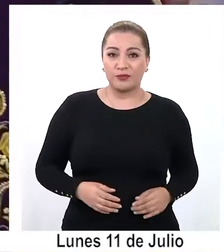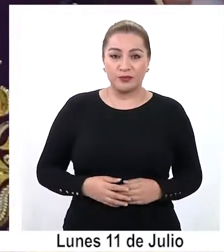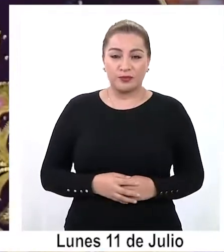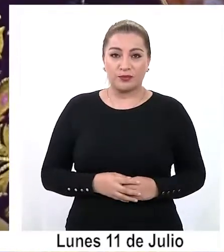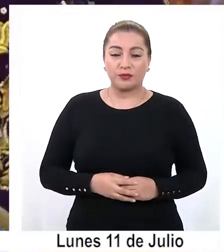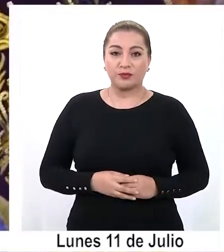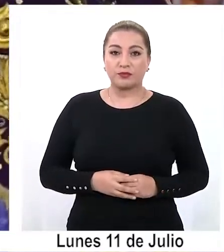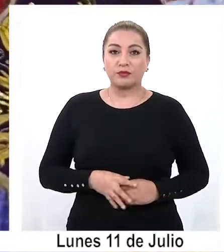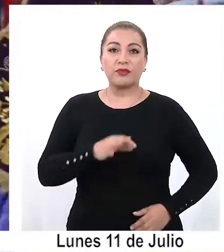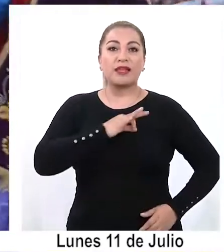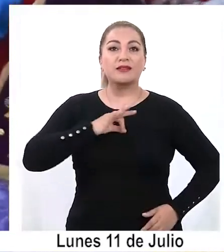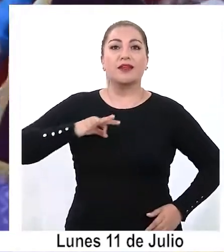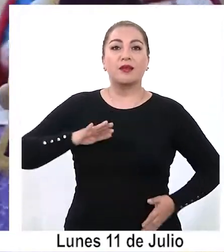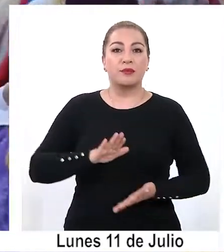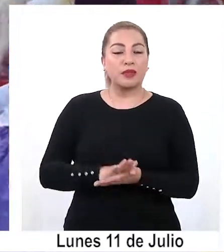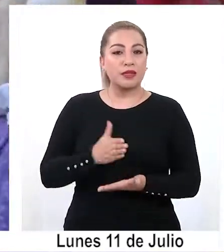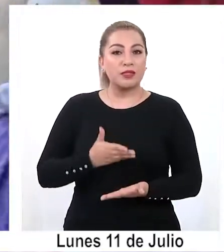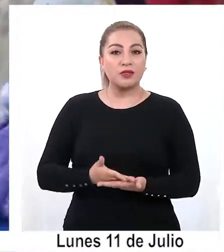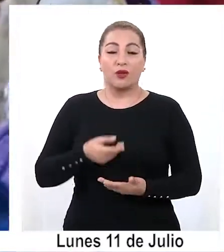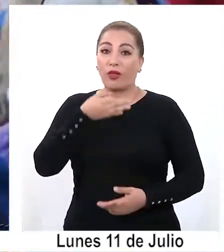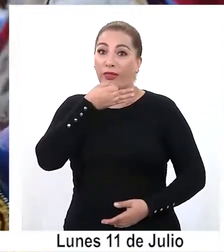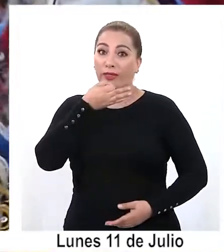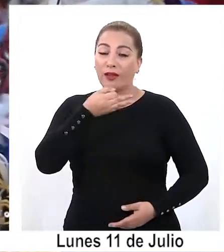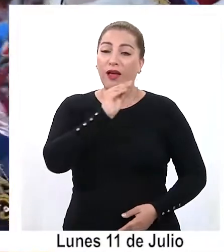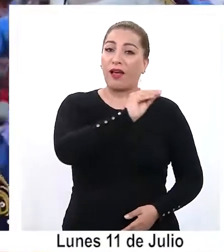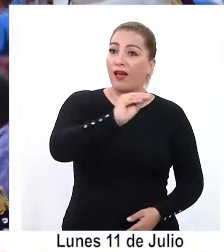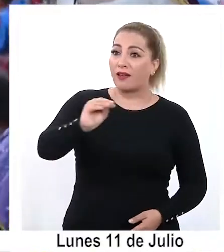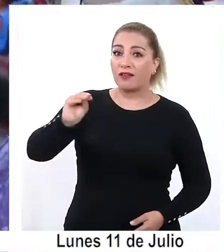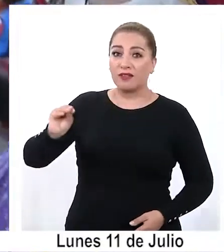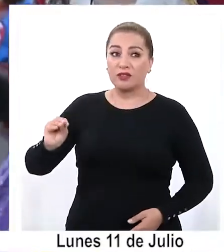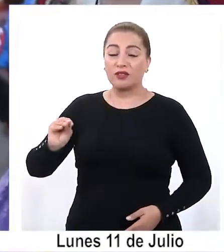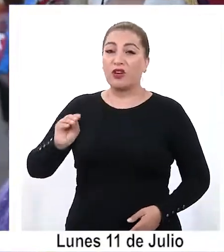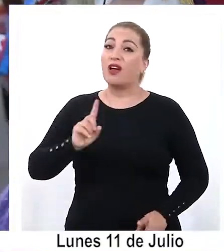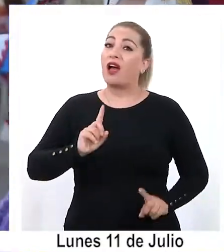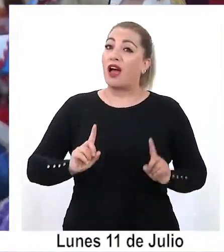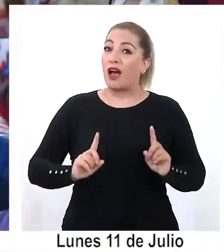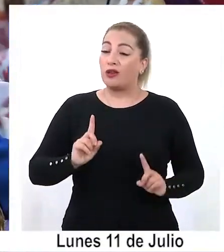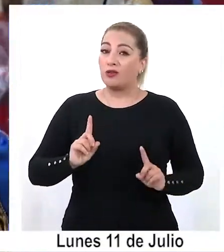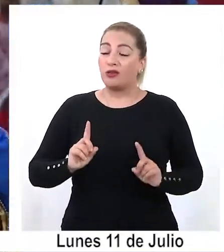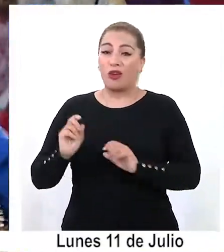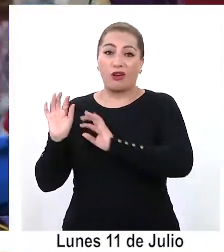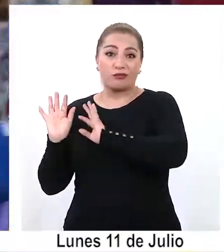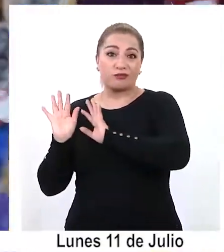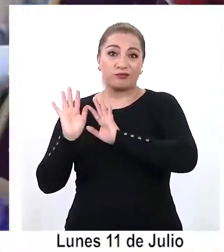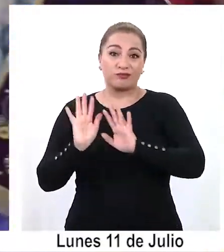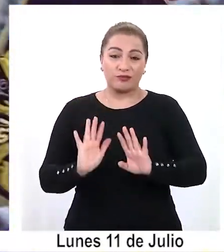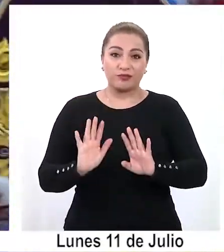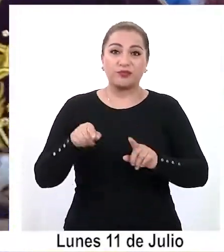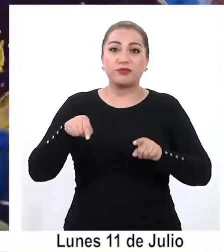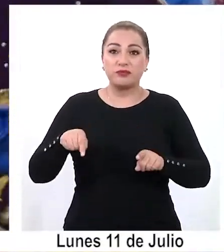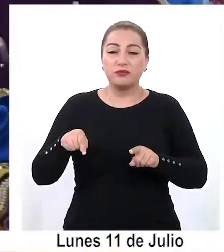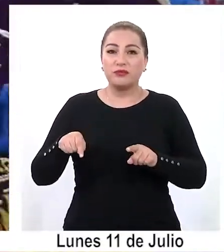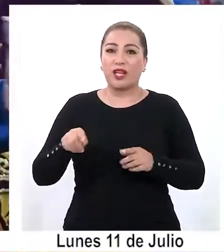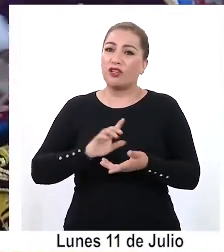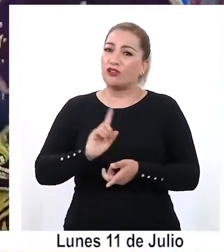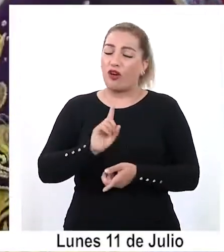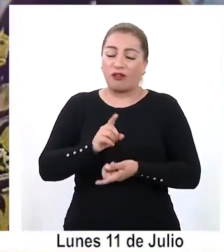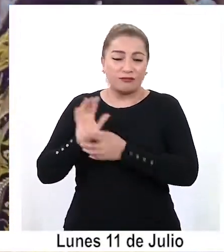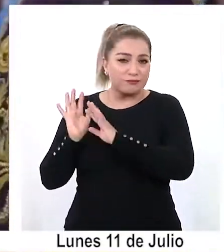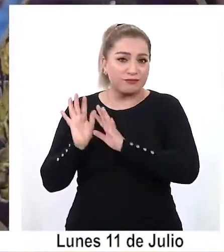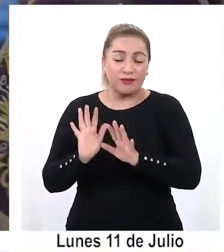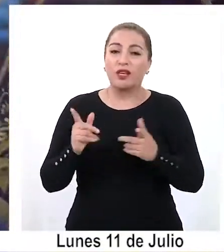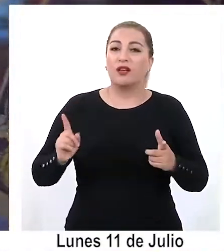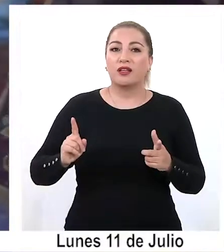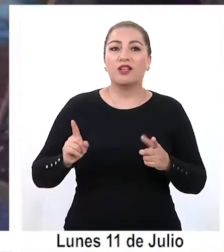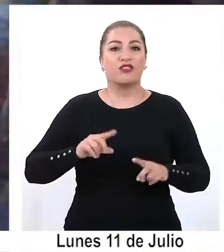La autoridad sanitaria reforzó el llamado a no acudir de forma masiva a esta localidad rural ya